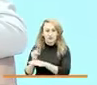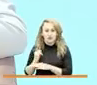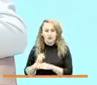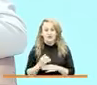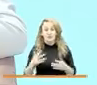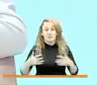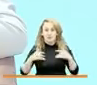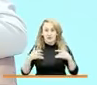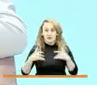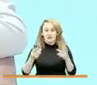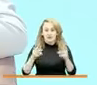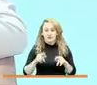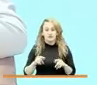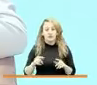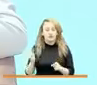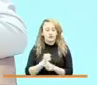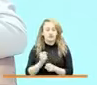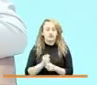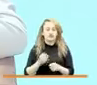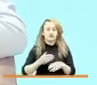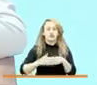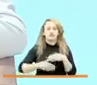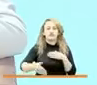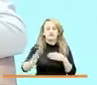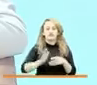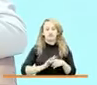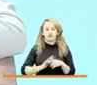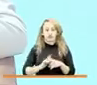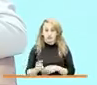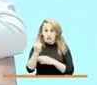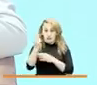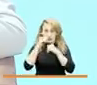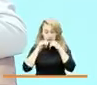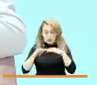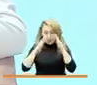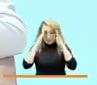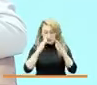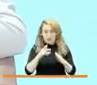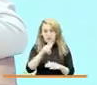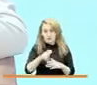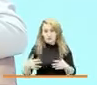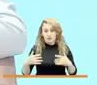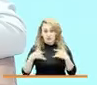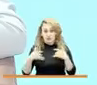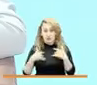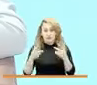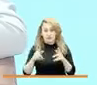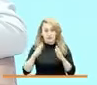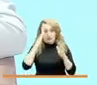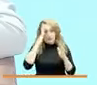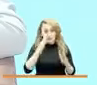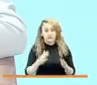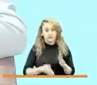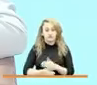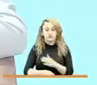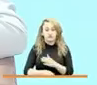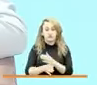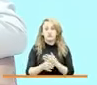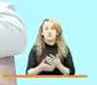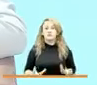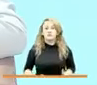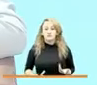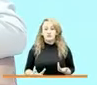víctimas para poder seguir implementando la política pública de atención a víctimas y seguir atendiendo a las víctimas dentro de